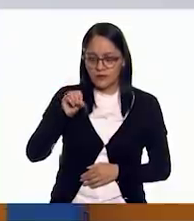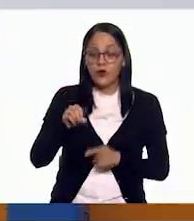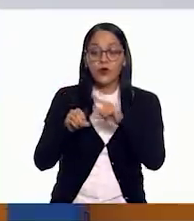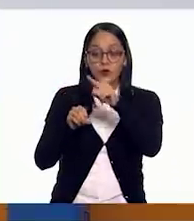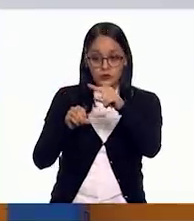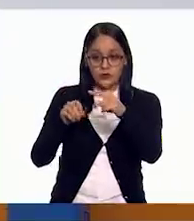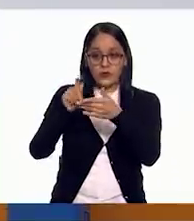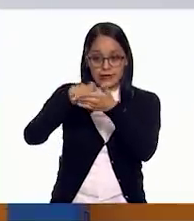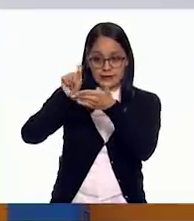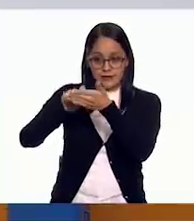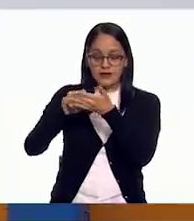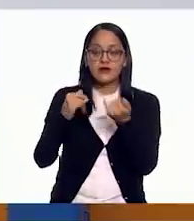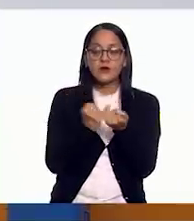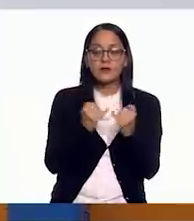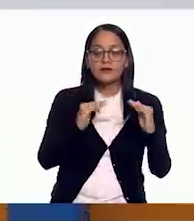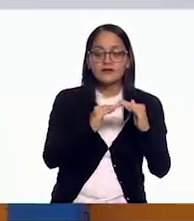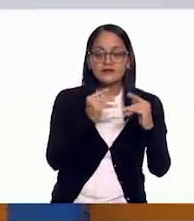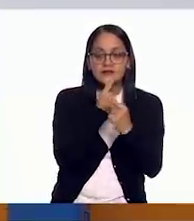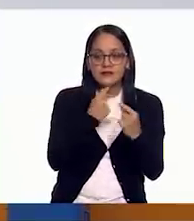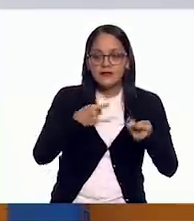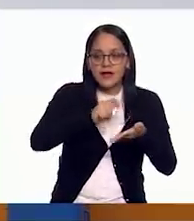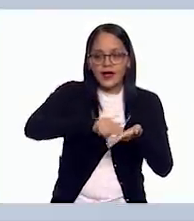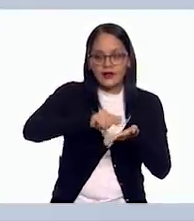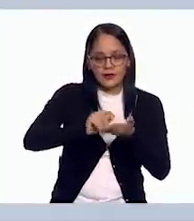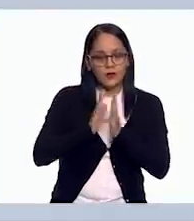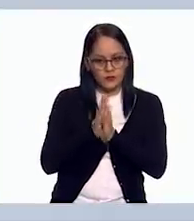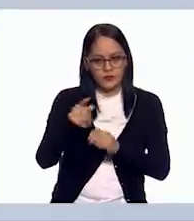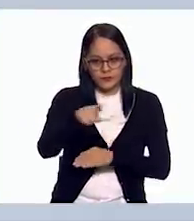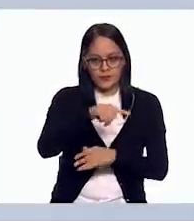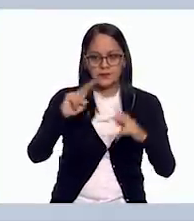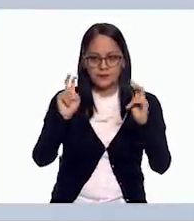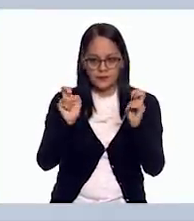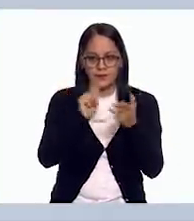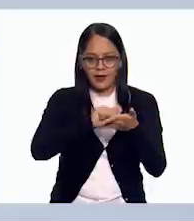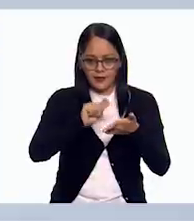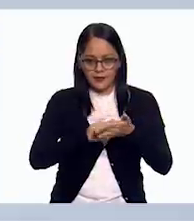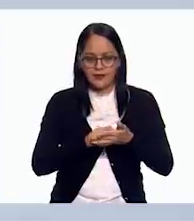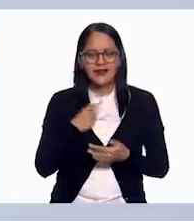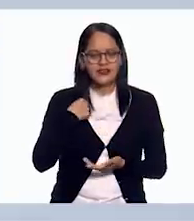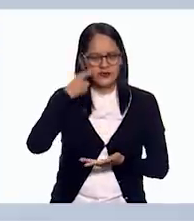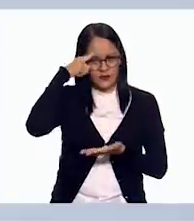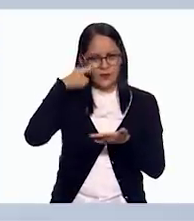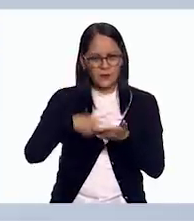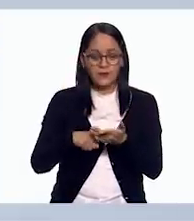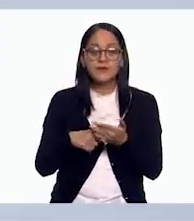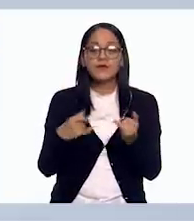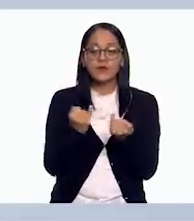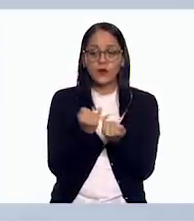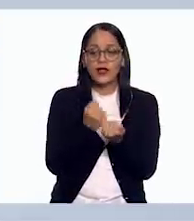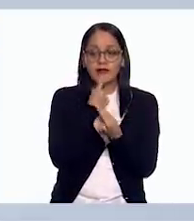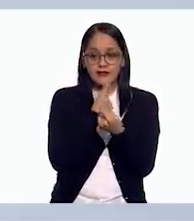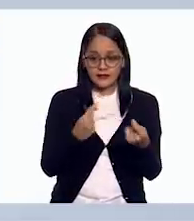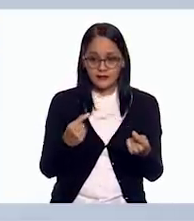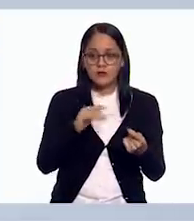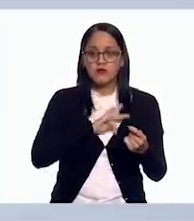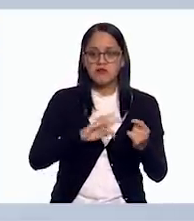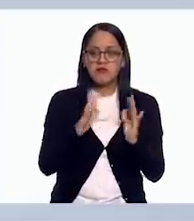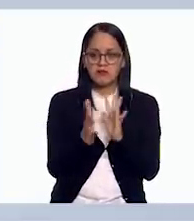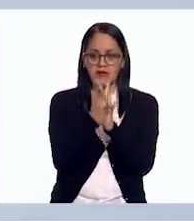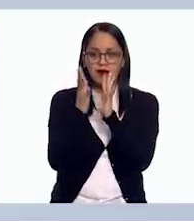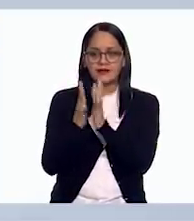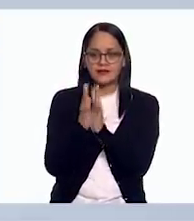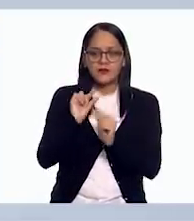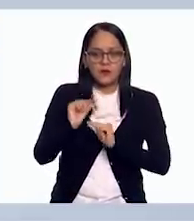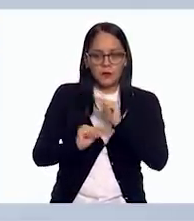escribiendo. Topito Terremoto. Y yo creo que la participación de nuestras niñas y niños